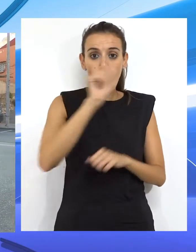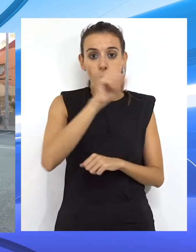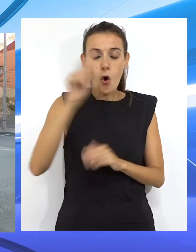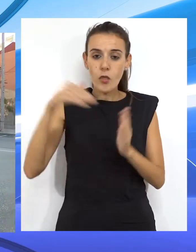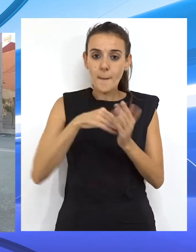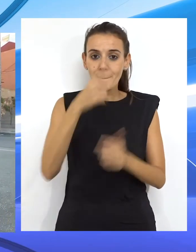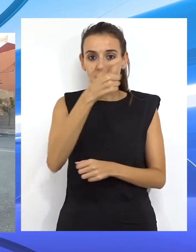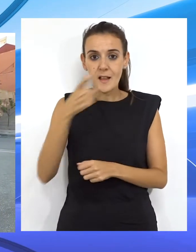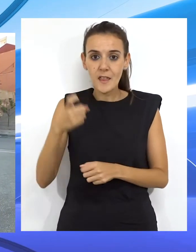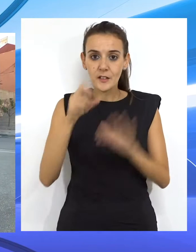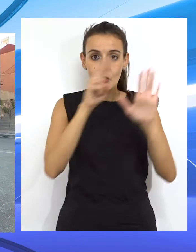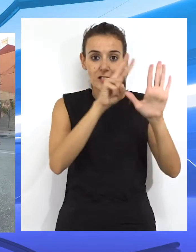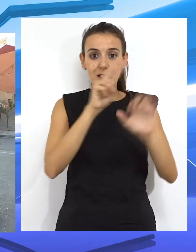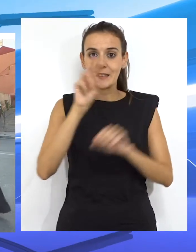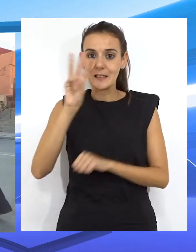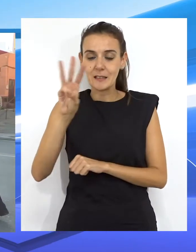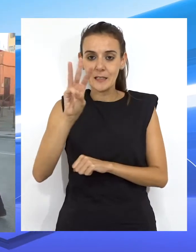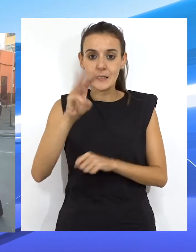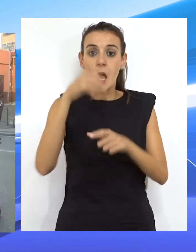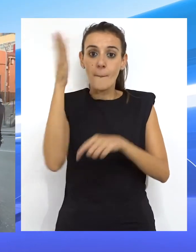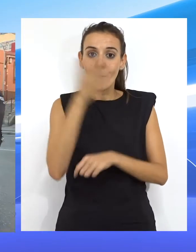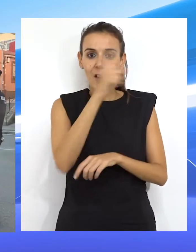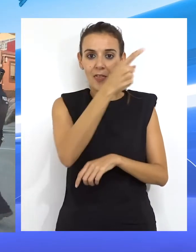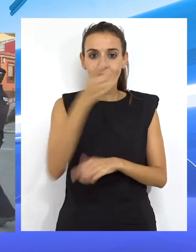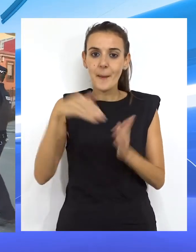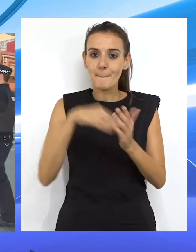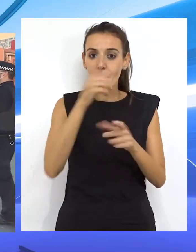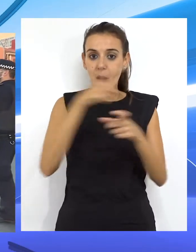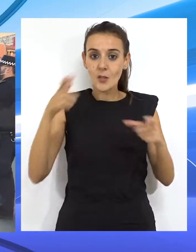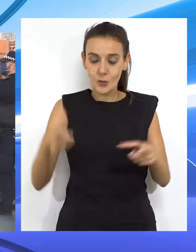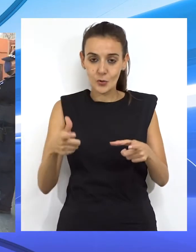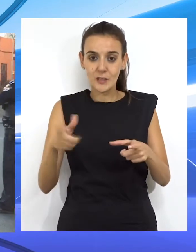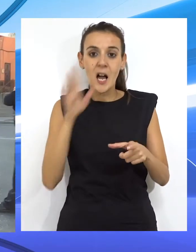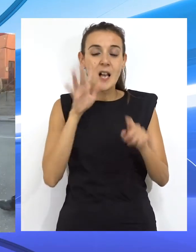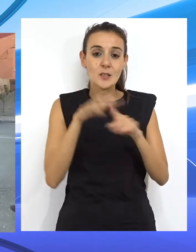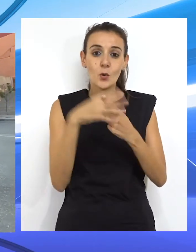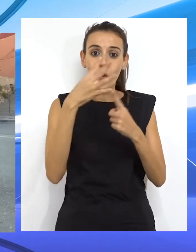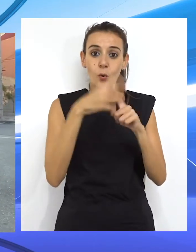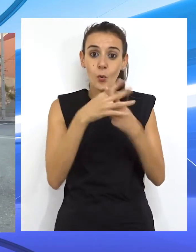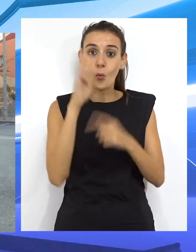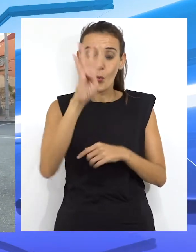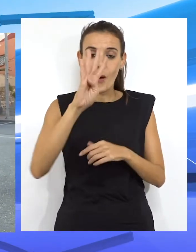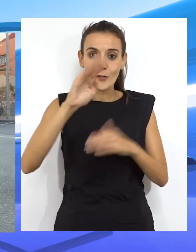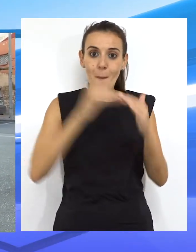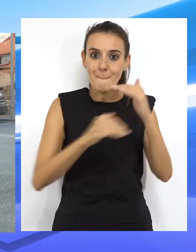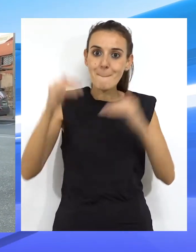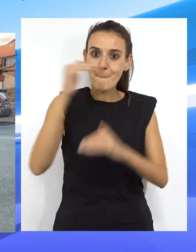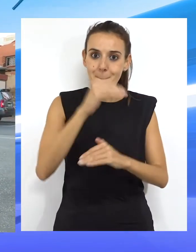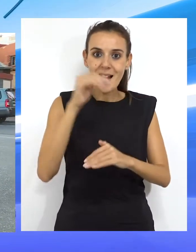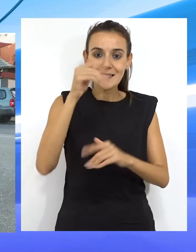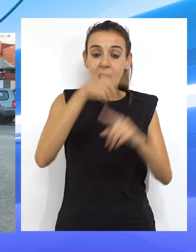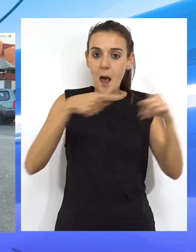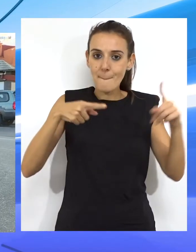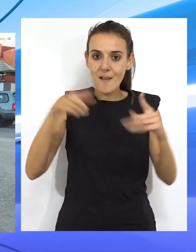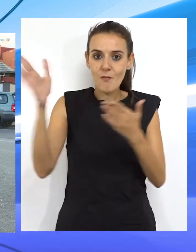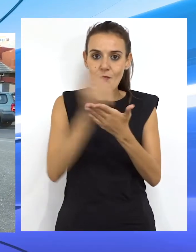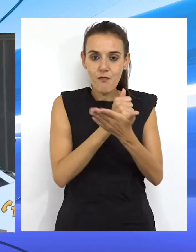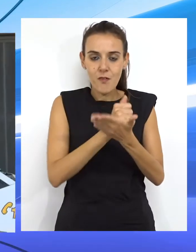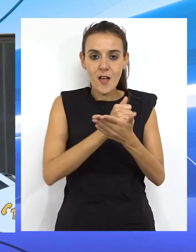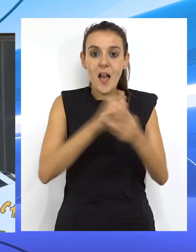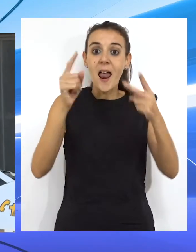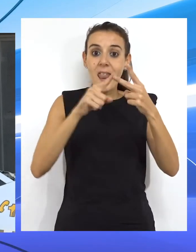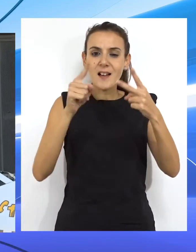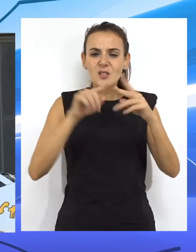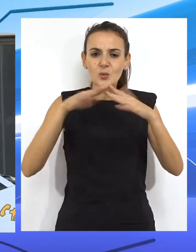.173 por cada 100.000 habitantes. Esto es cuatro veces más que la media estatal. La segunda en el